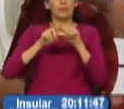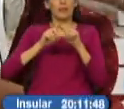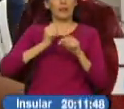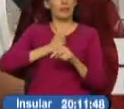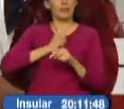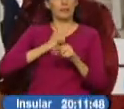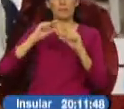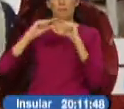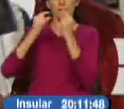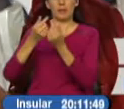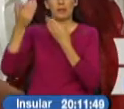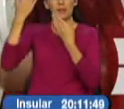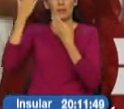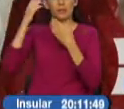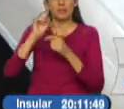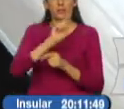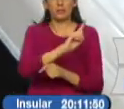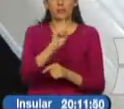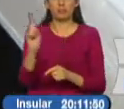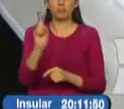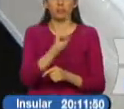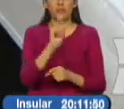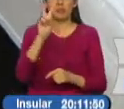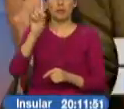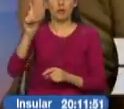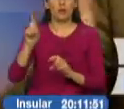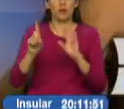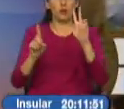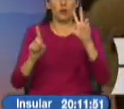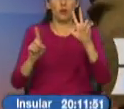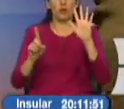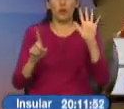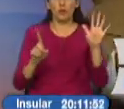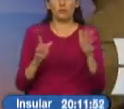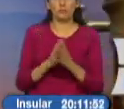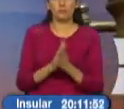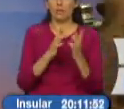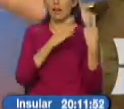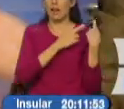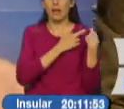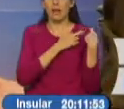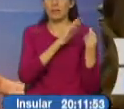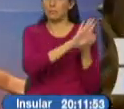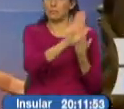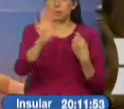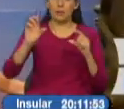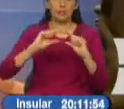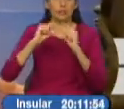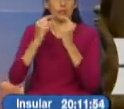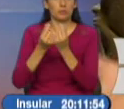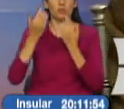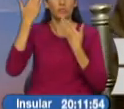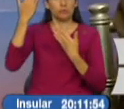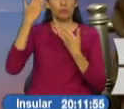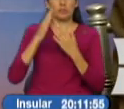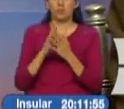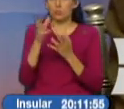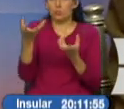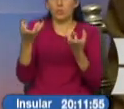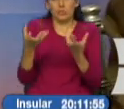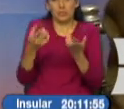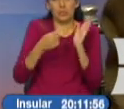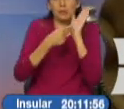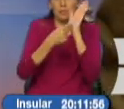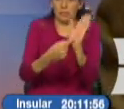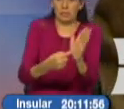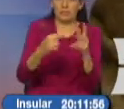decidir la vía en la cual canalizará los distintos recursos. La responsabilidad es de las organizaciones políticas. Si desean presentar algún